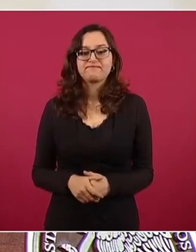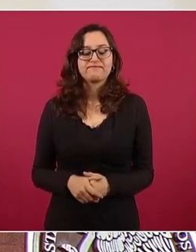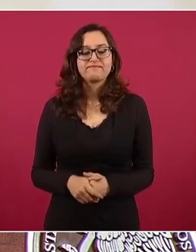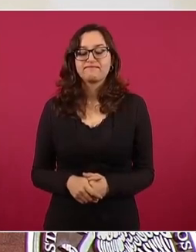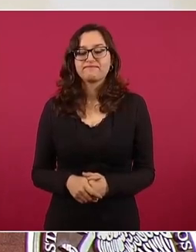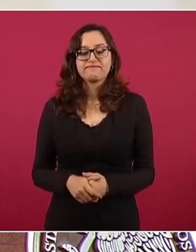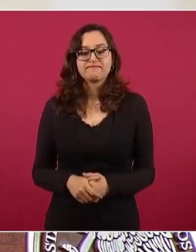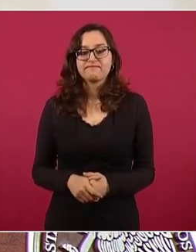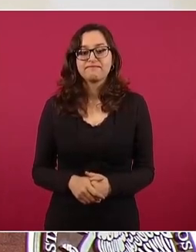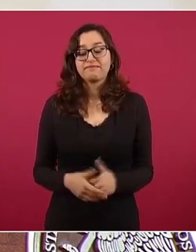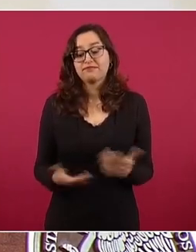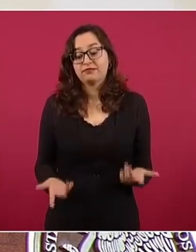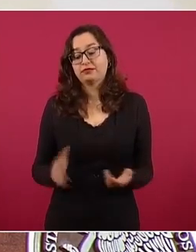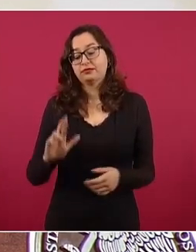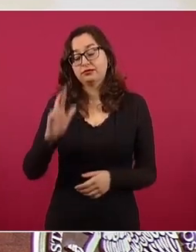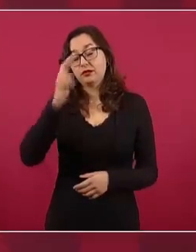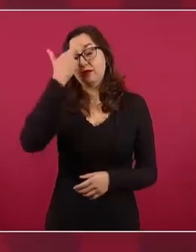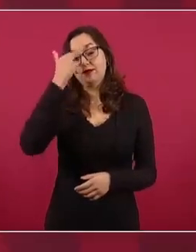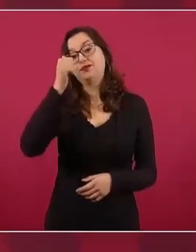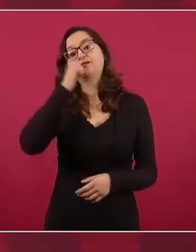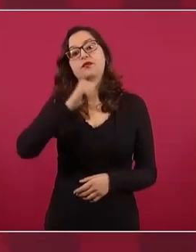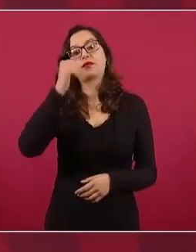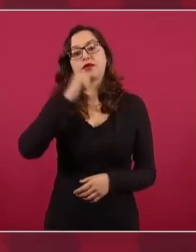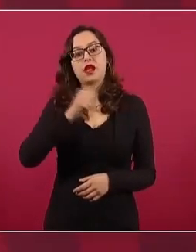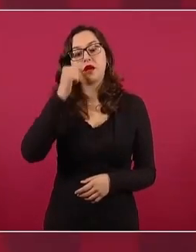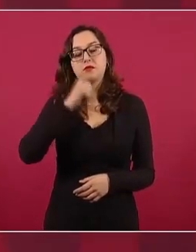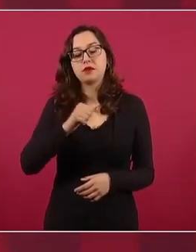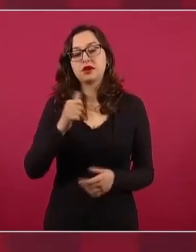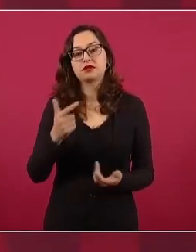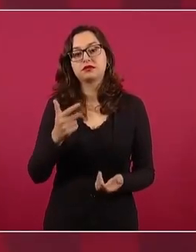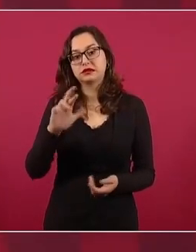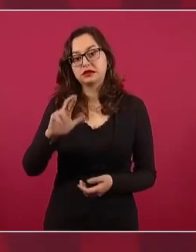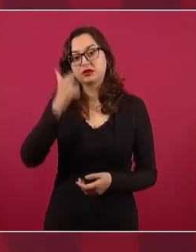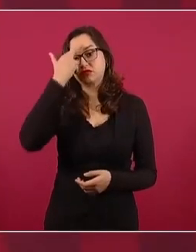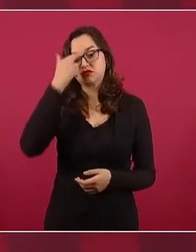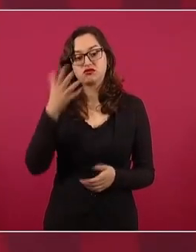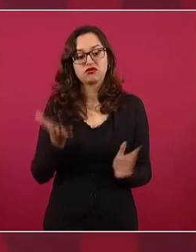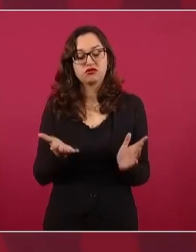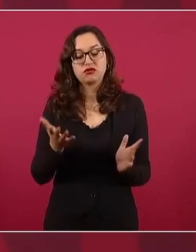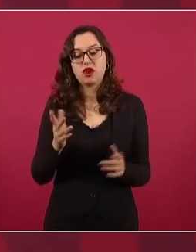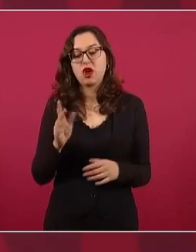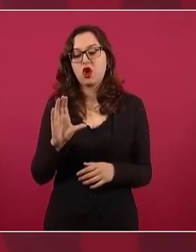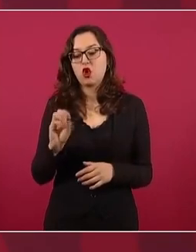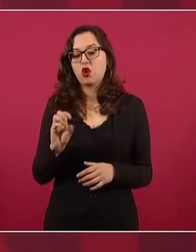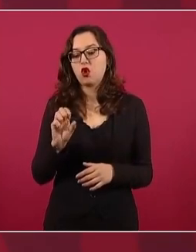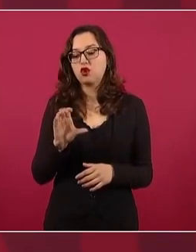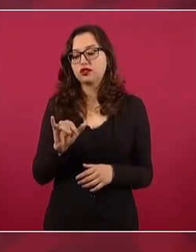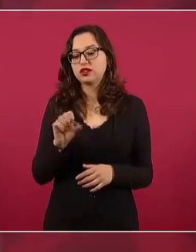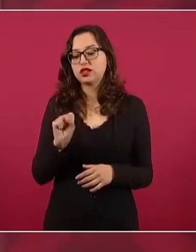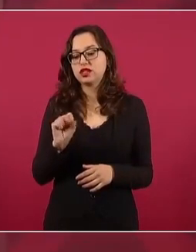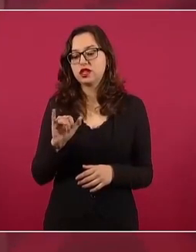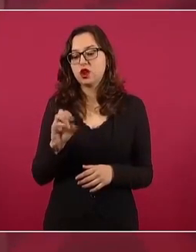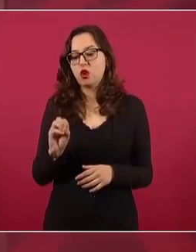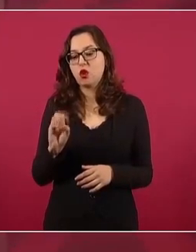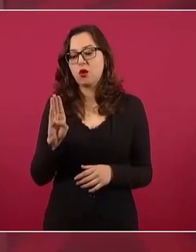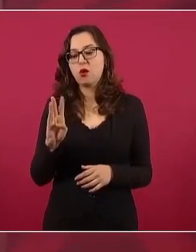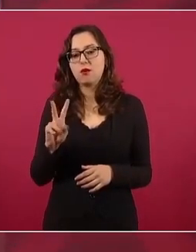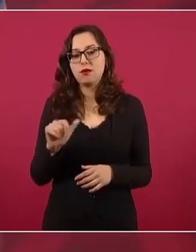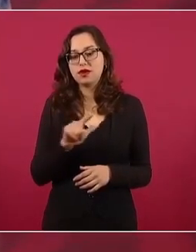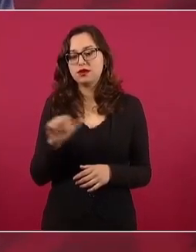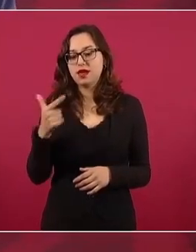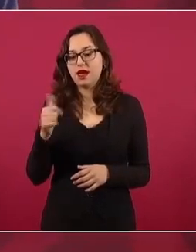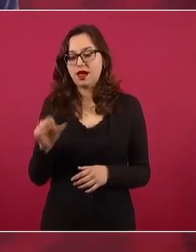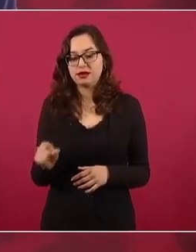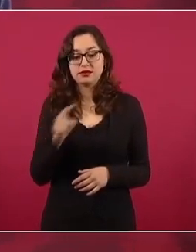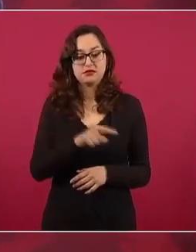recordando a don Daniel José Villegas, ya no estaba don Porfirio, era